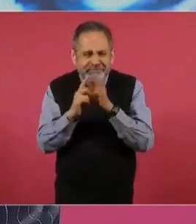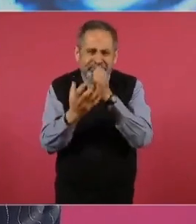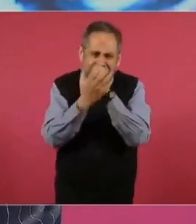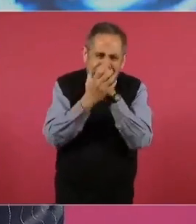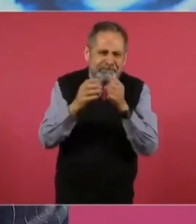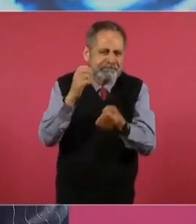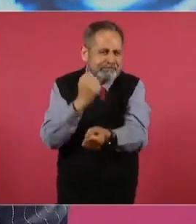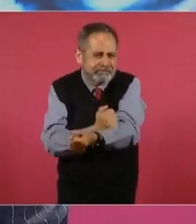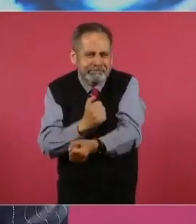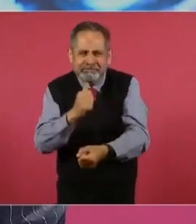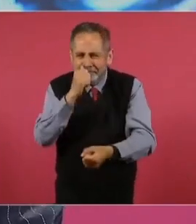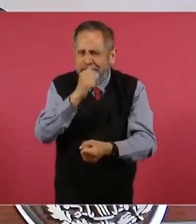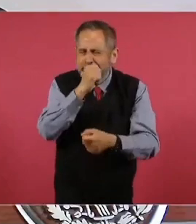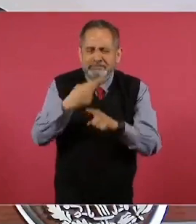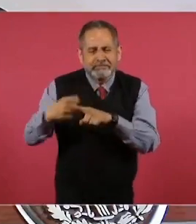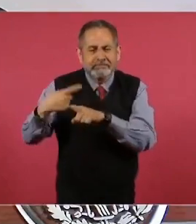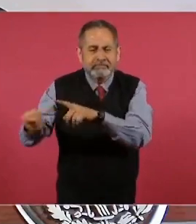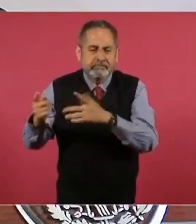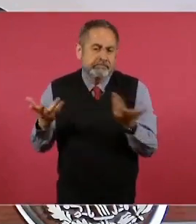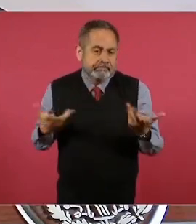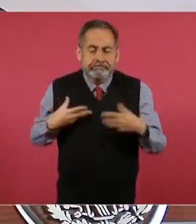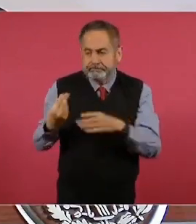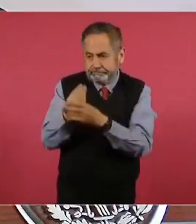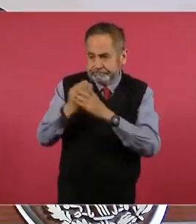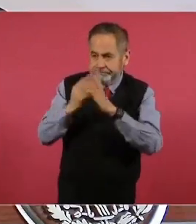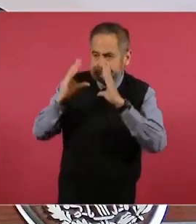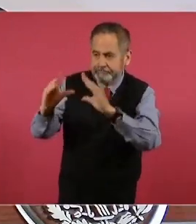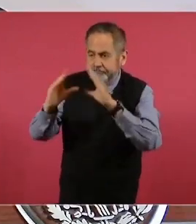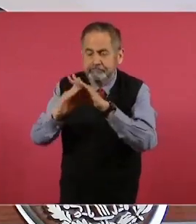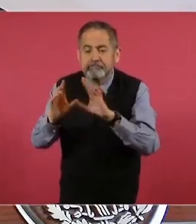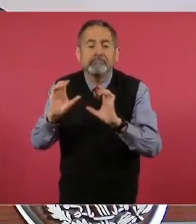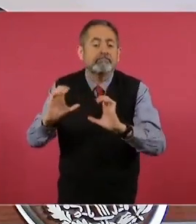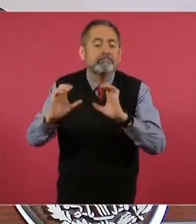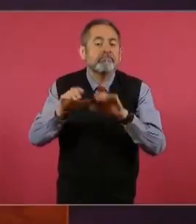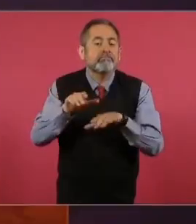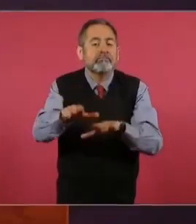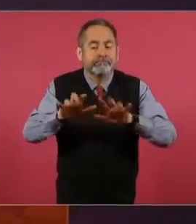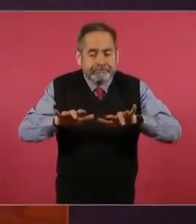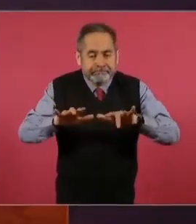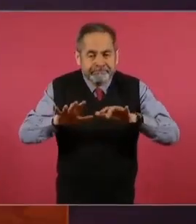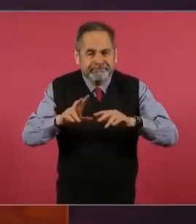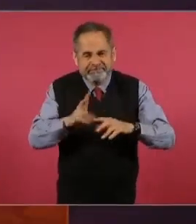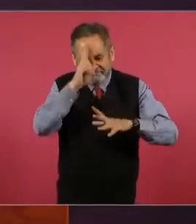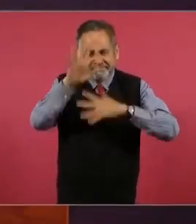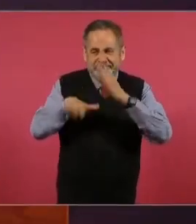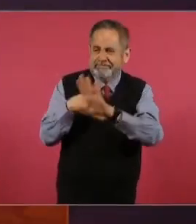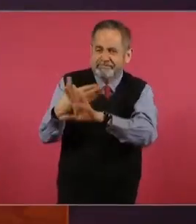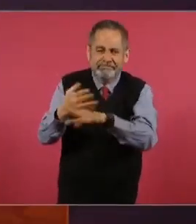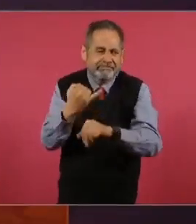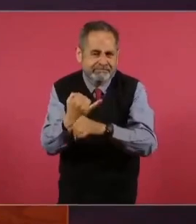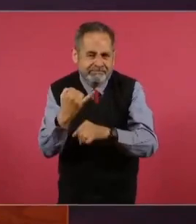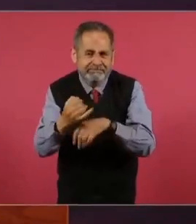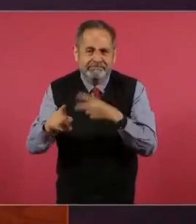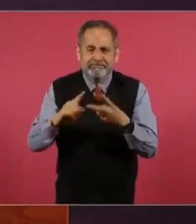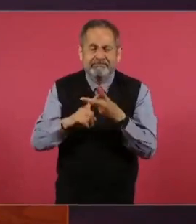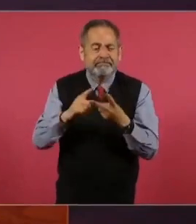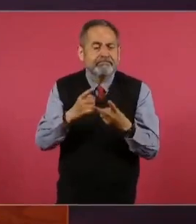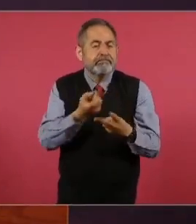otros talleres que se dan de violencia digital, violencia familiar, violencia de género, salud mental,